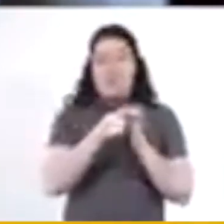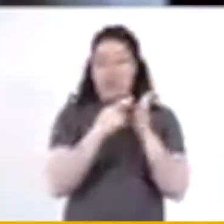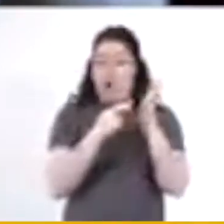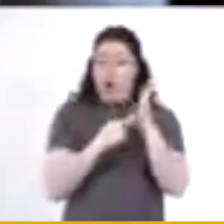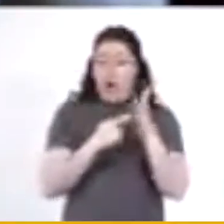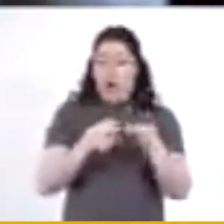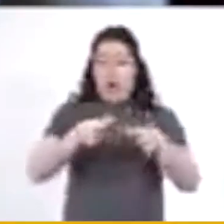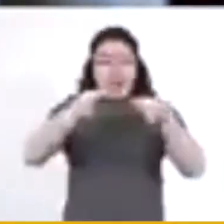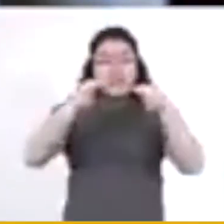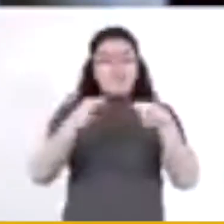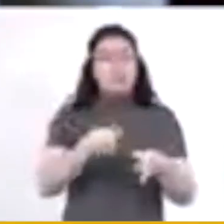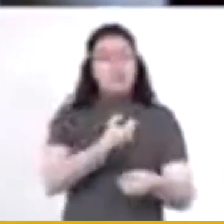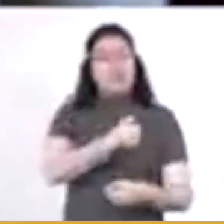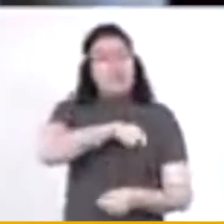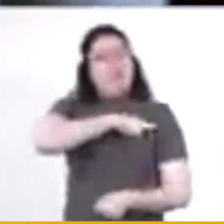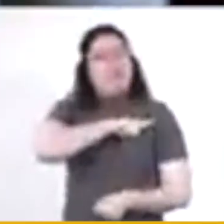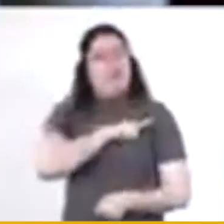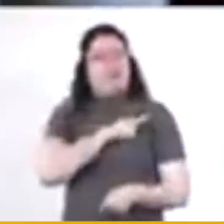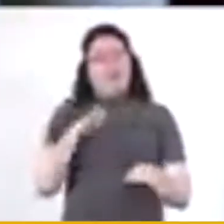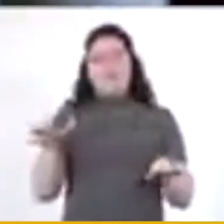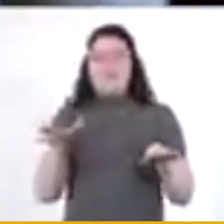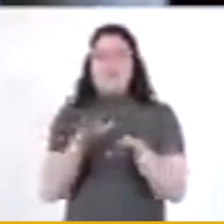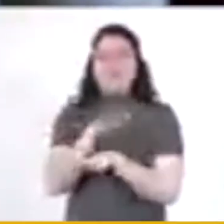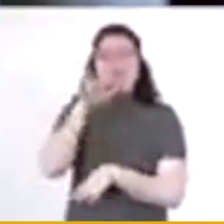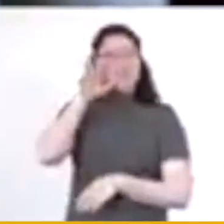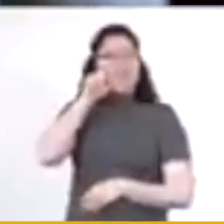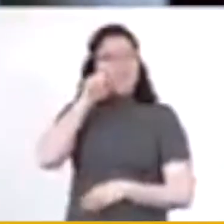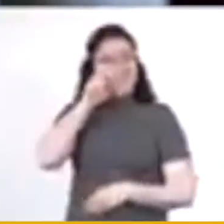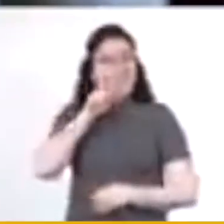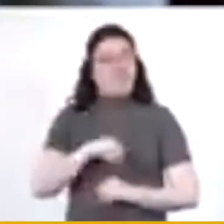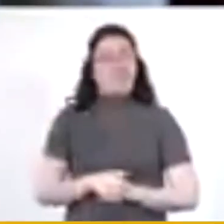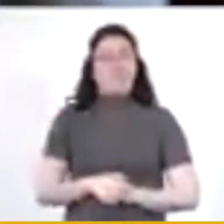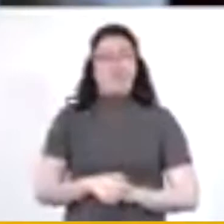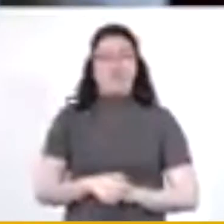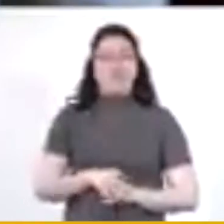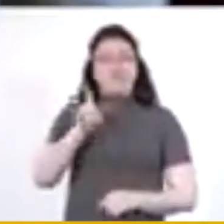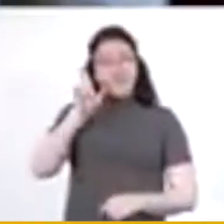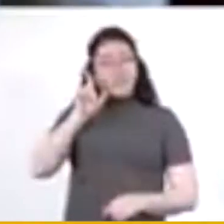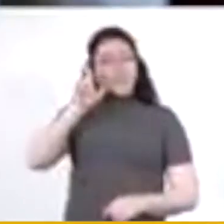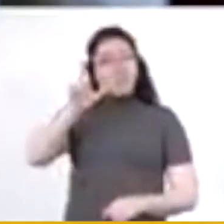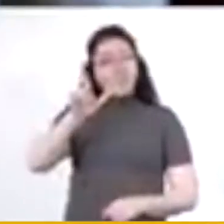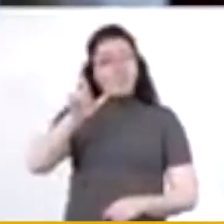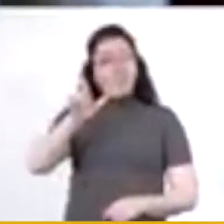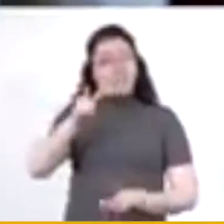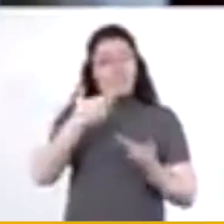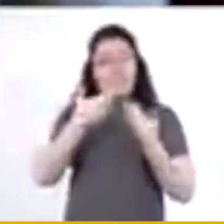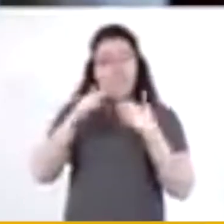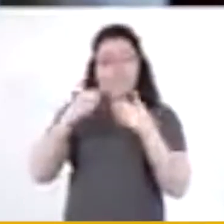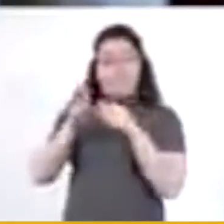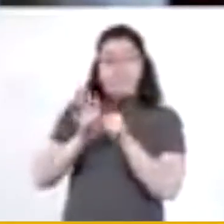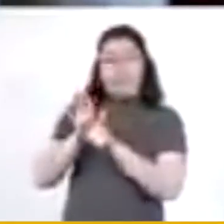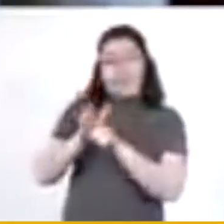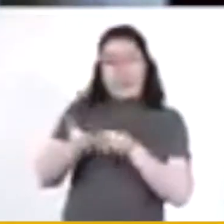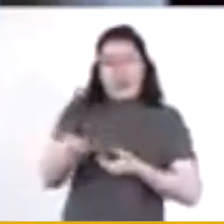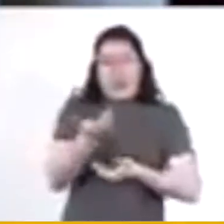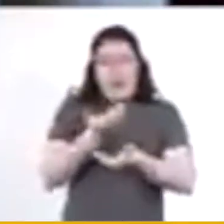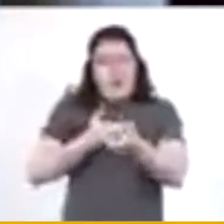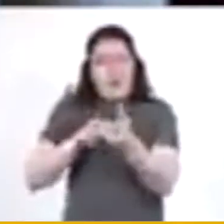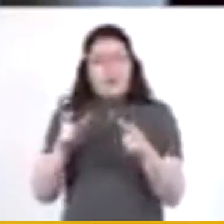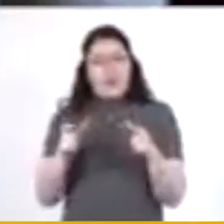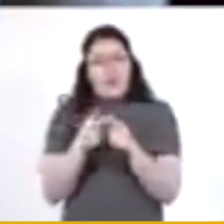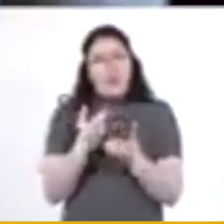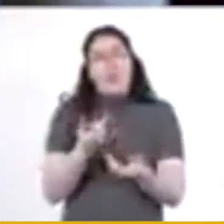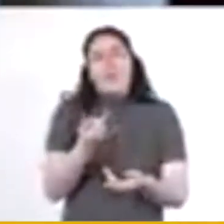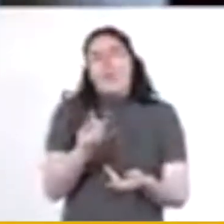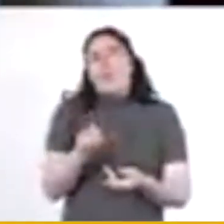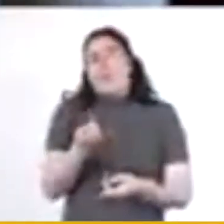estrictas medidas sanitarias hacia el semáforo naranja. El lunes abrirá el comercio al menudeo,